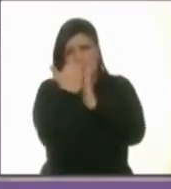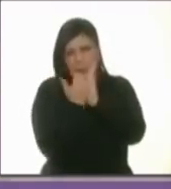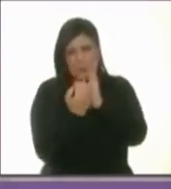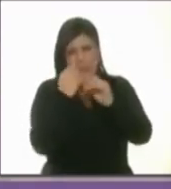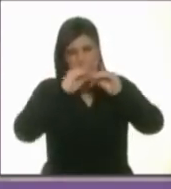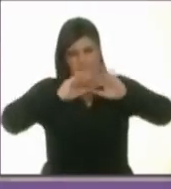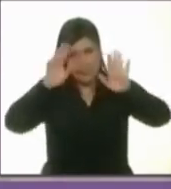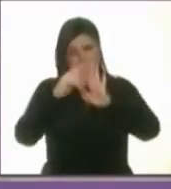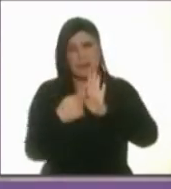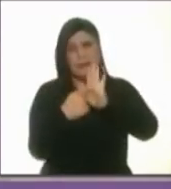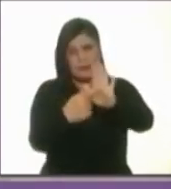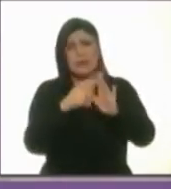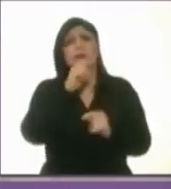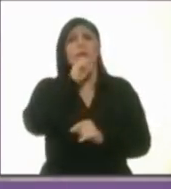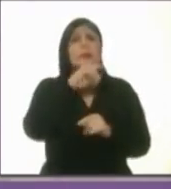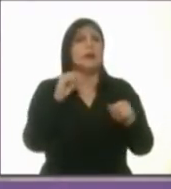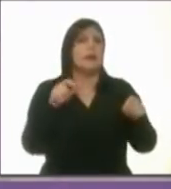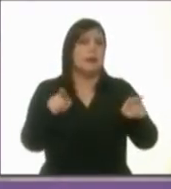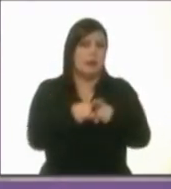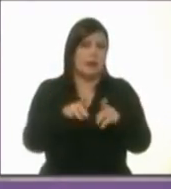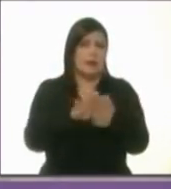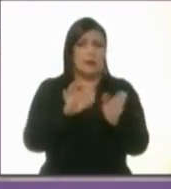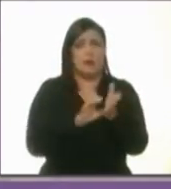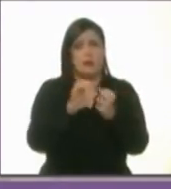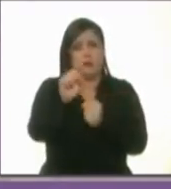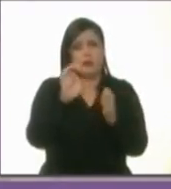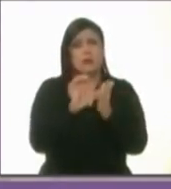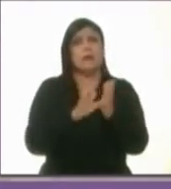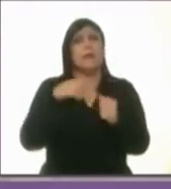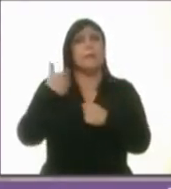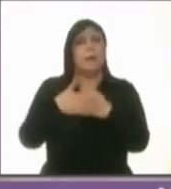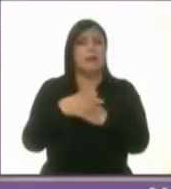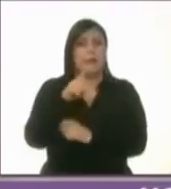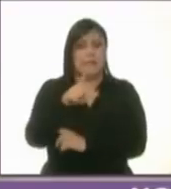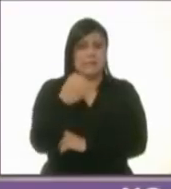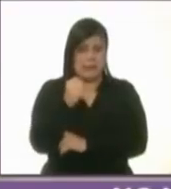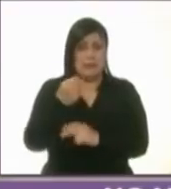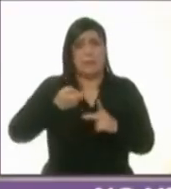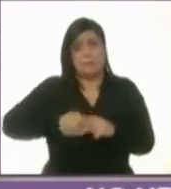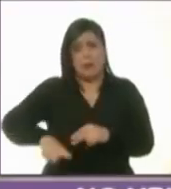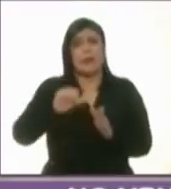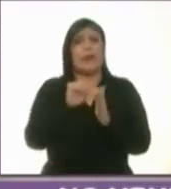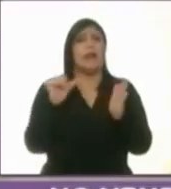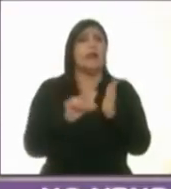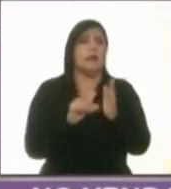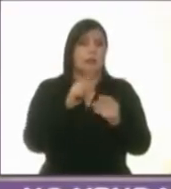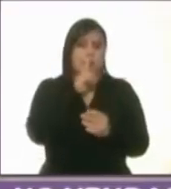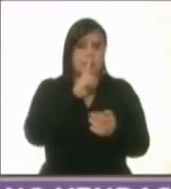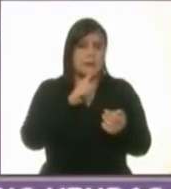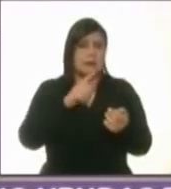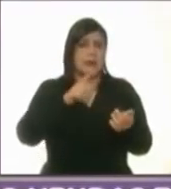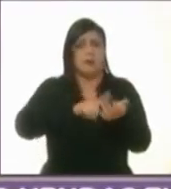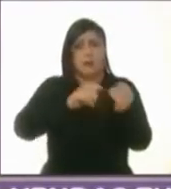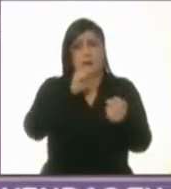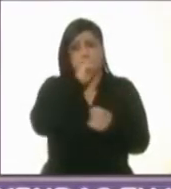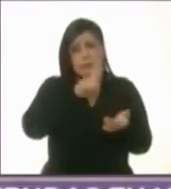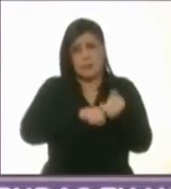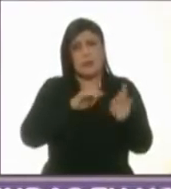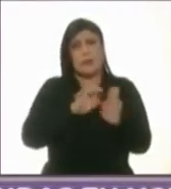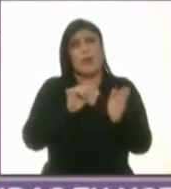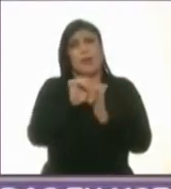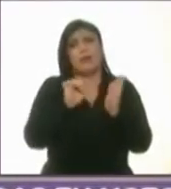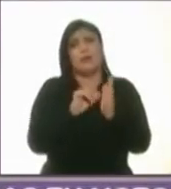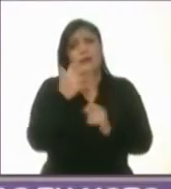establece la nueva constitución que entrará en vigor el 17 de septiembre en su artículo 5. Recordemos que